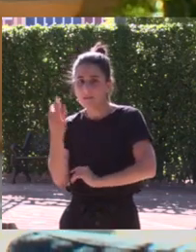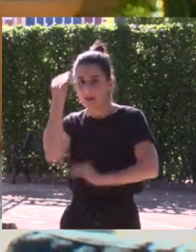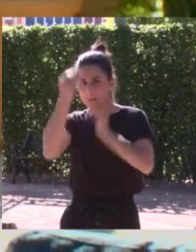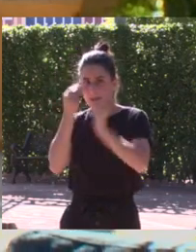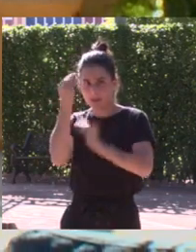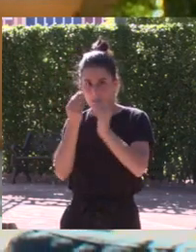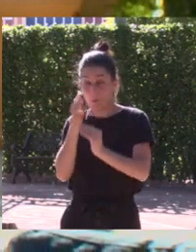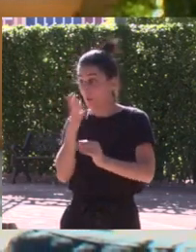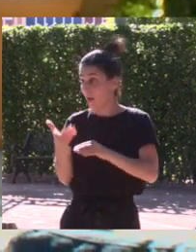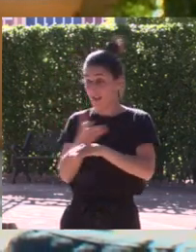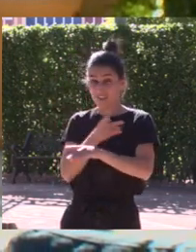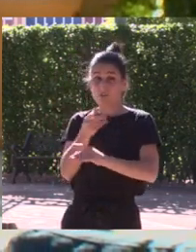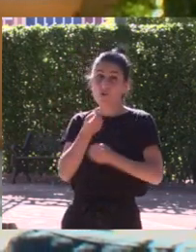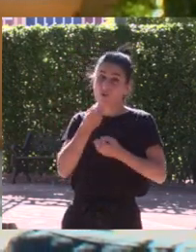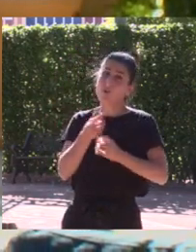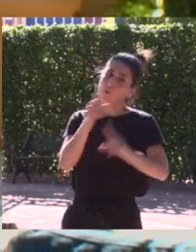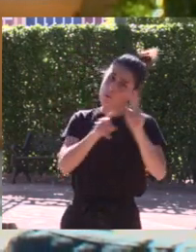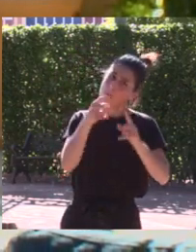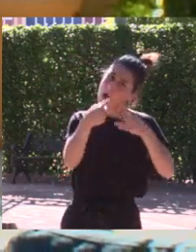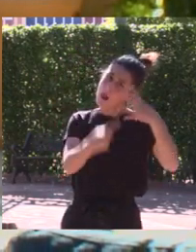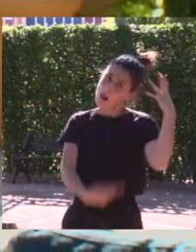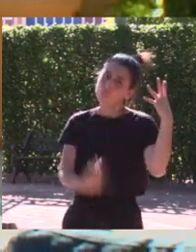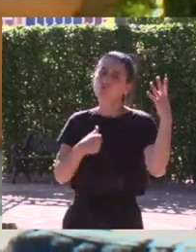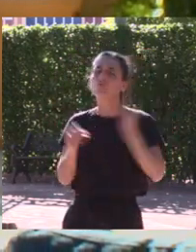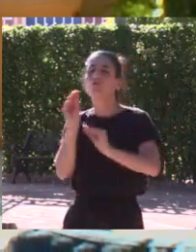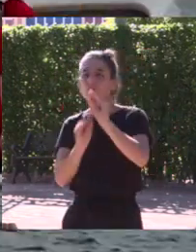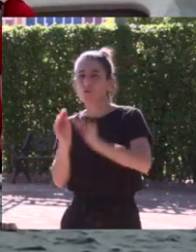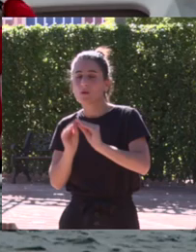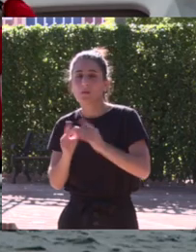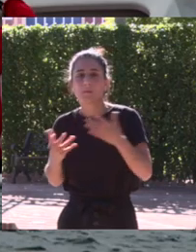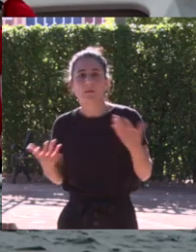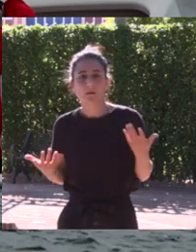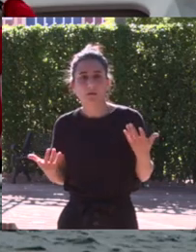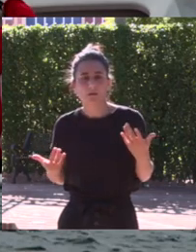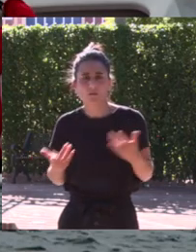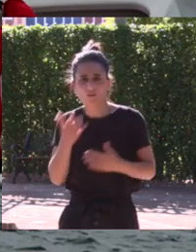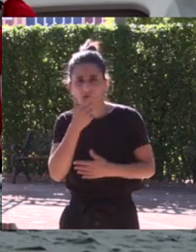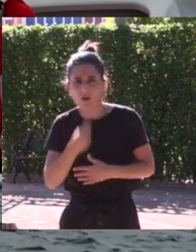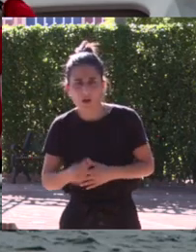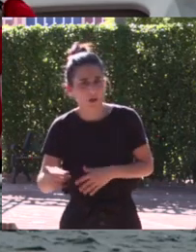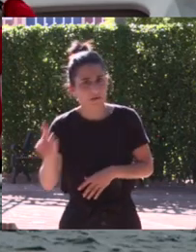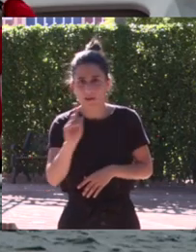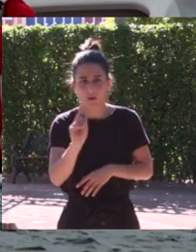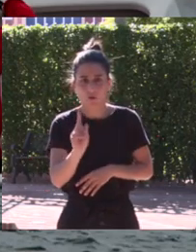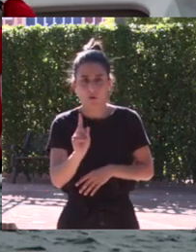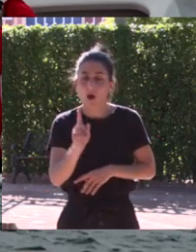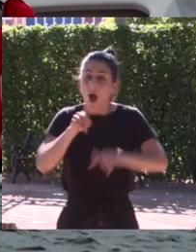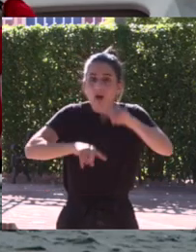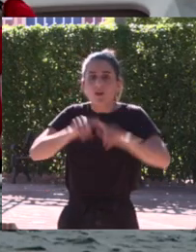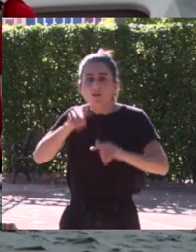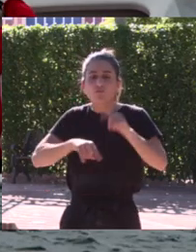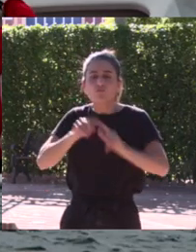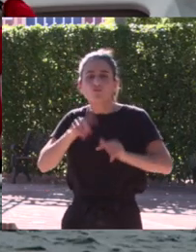acabo de contar en la línea de salida pero claro no todo es tan fácil muchas veces